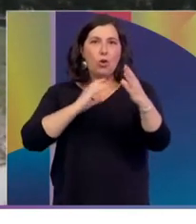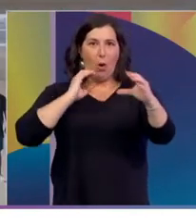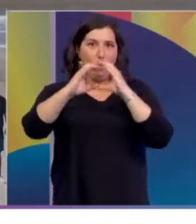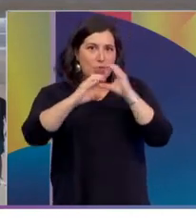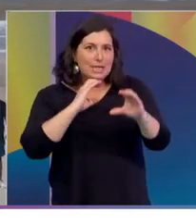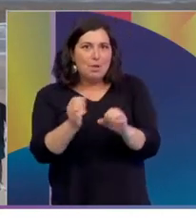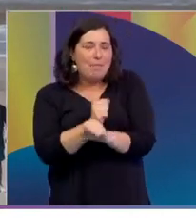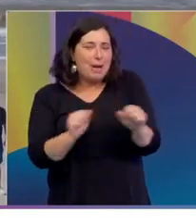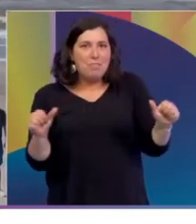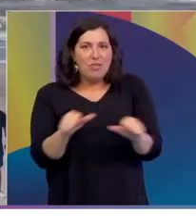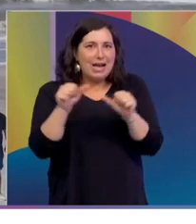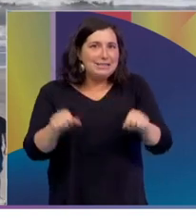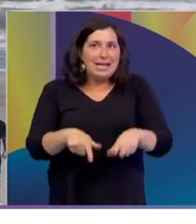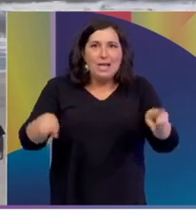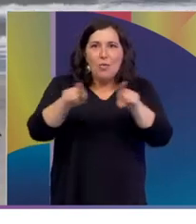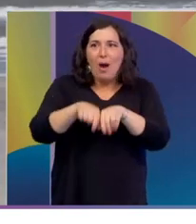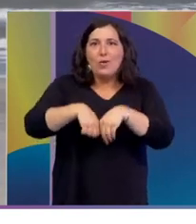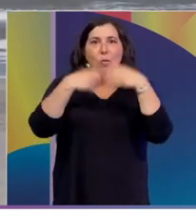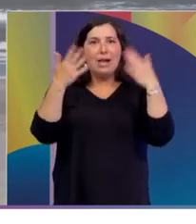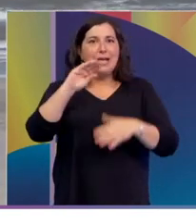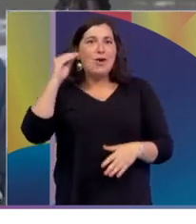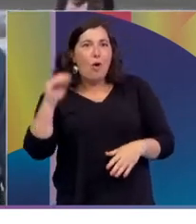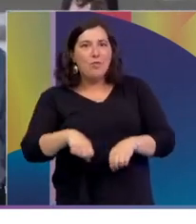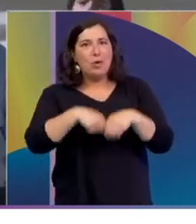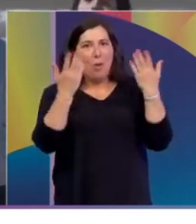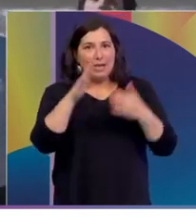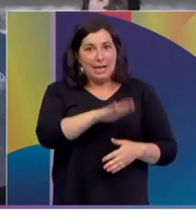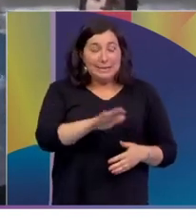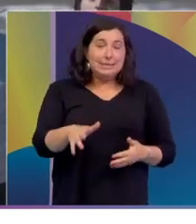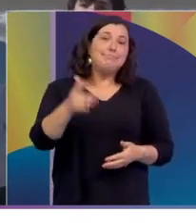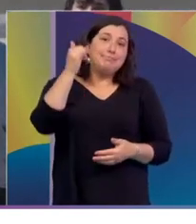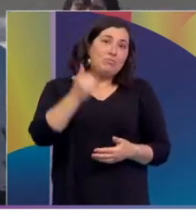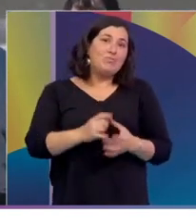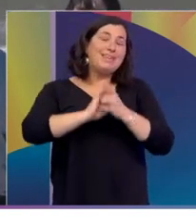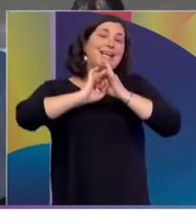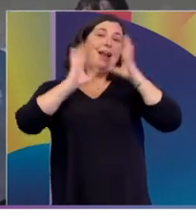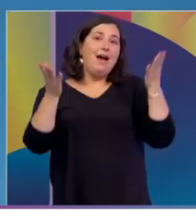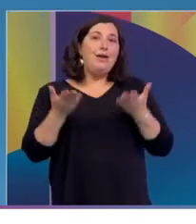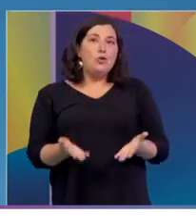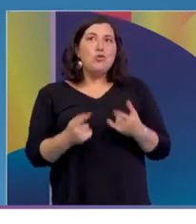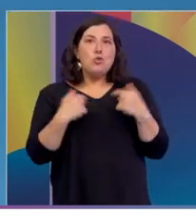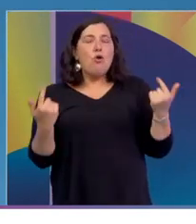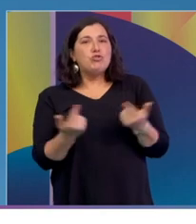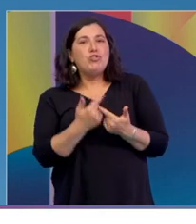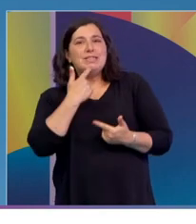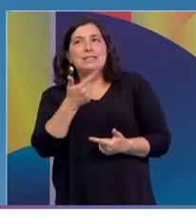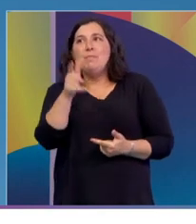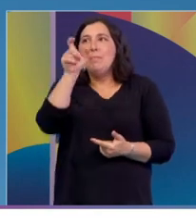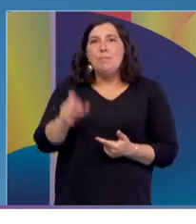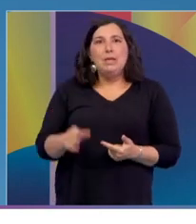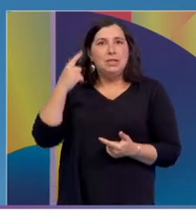que realiza cualquier joven, cualquier niño? Claro, lo que nosotros siempre hablamos es que para una persona oyente